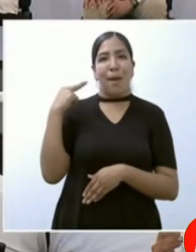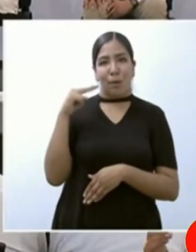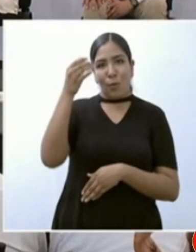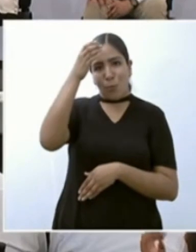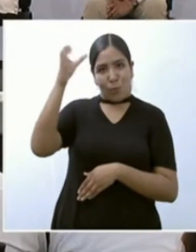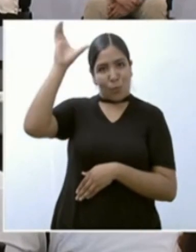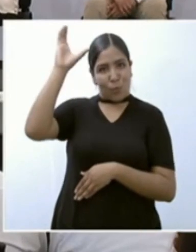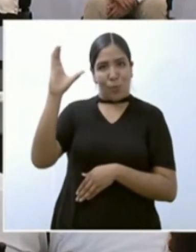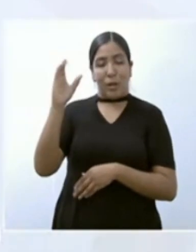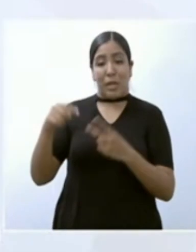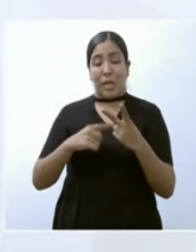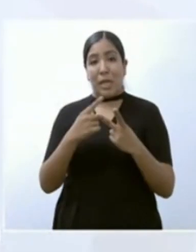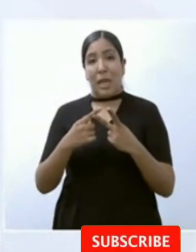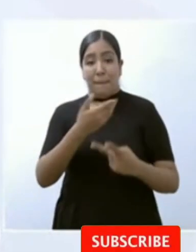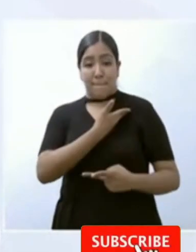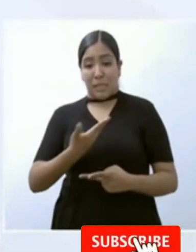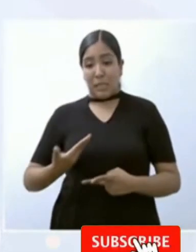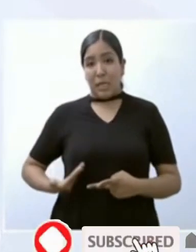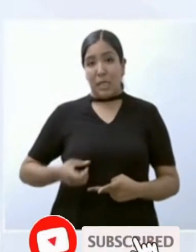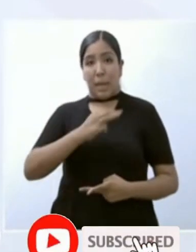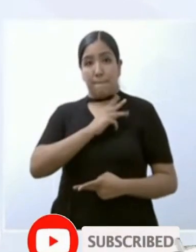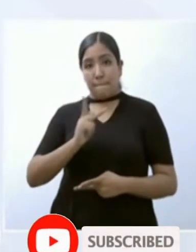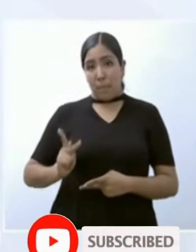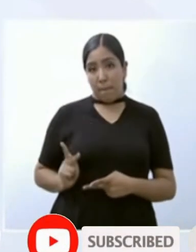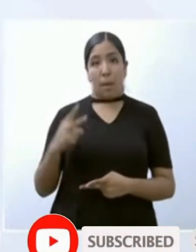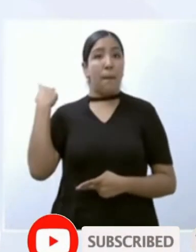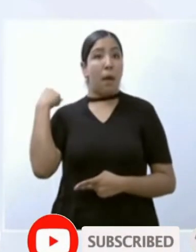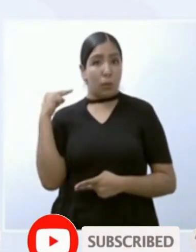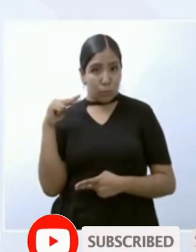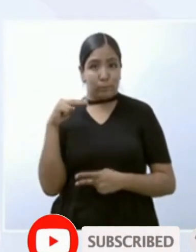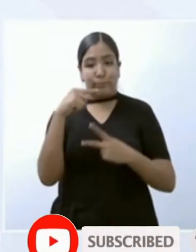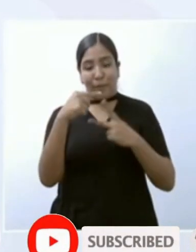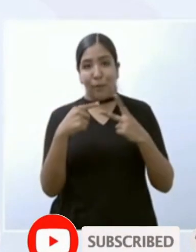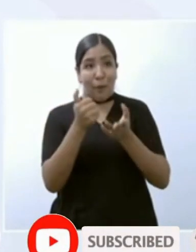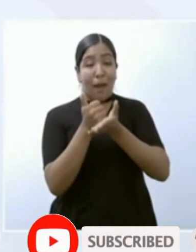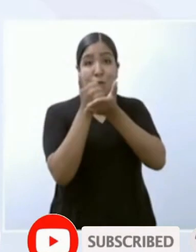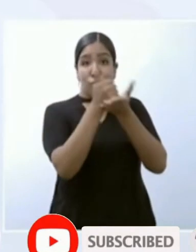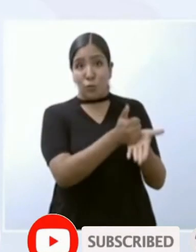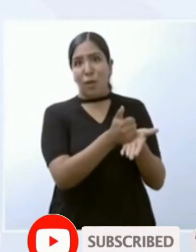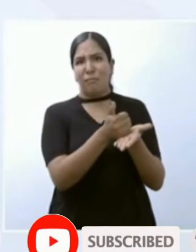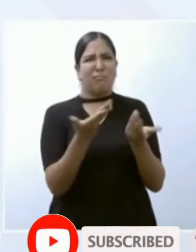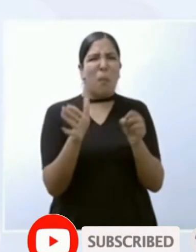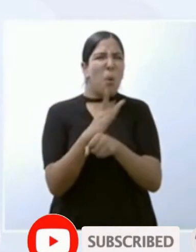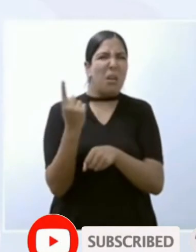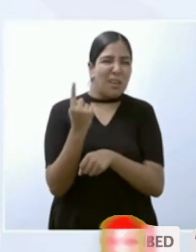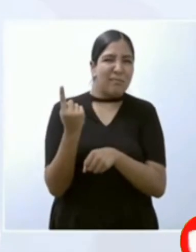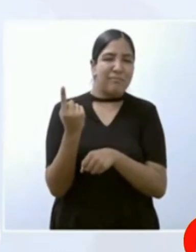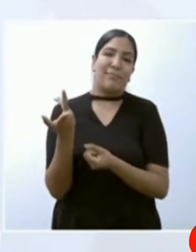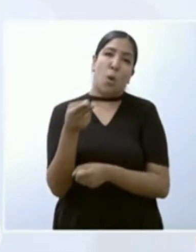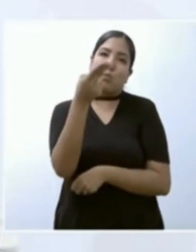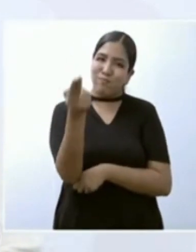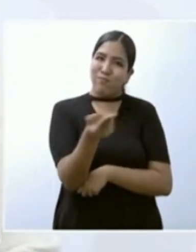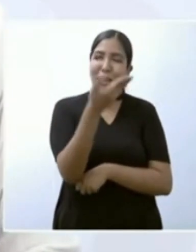municipal del puerto de Veracruz ayudaron porque ustedes saben